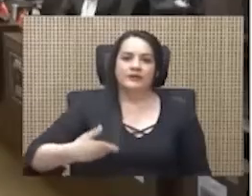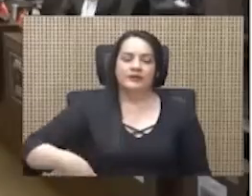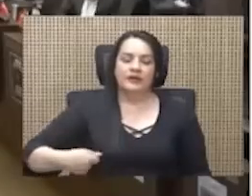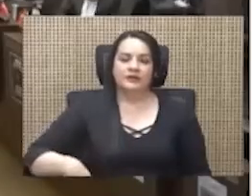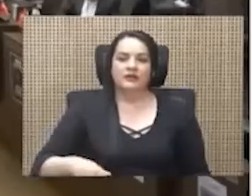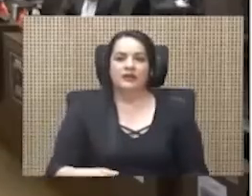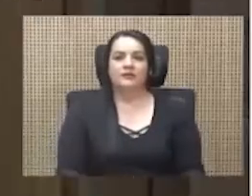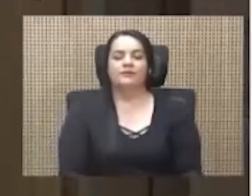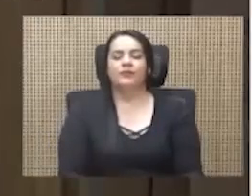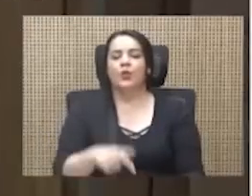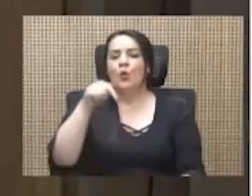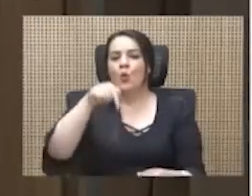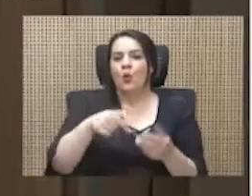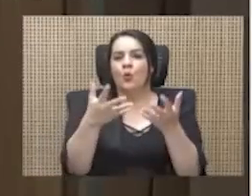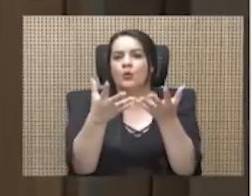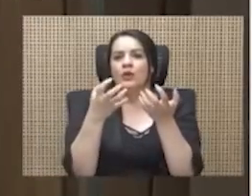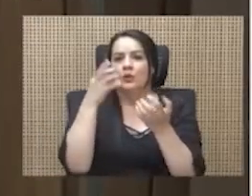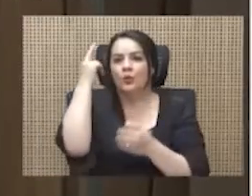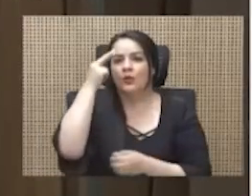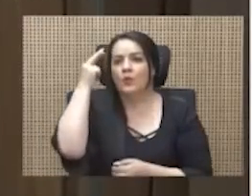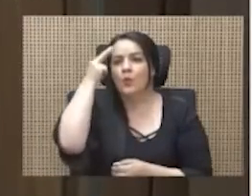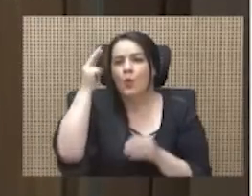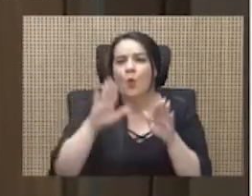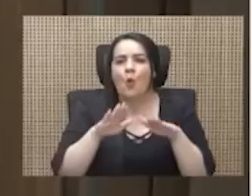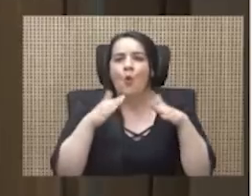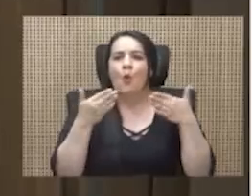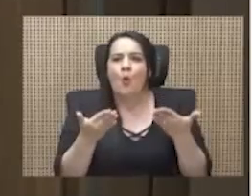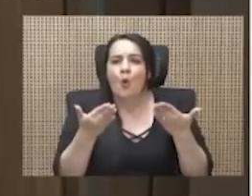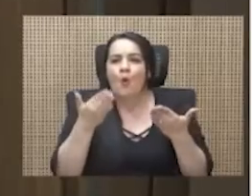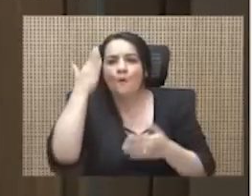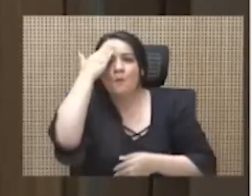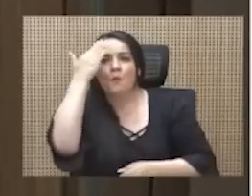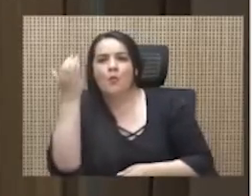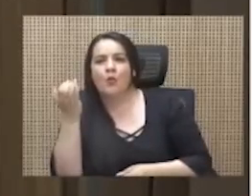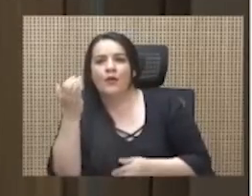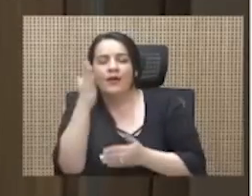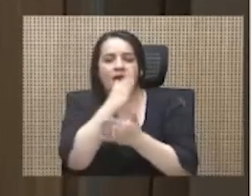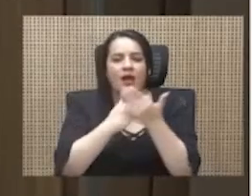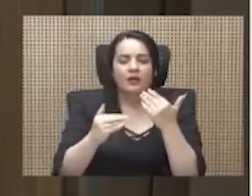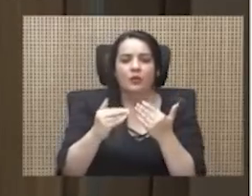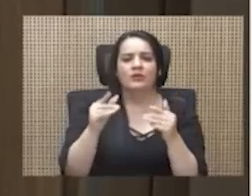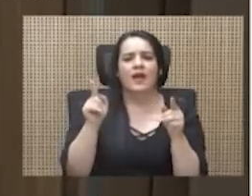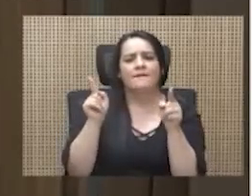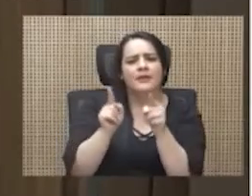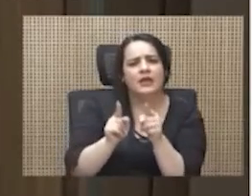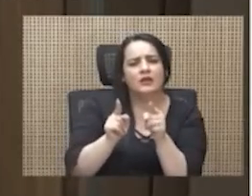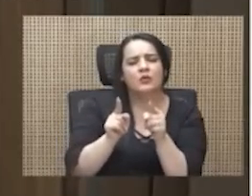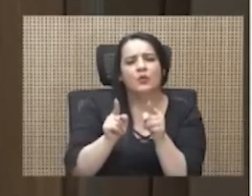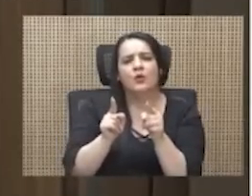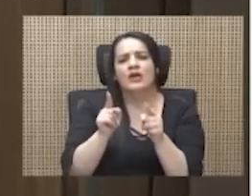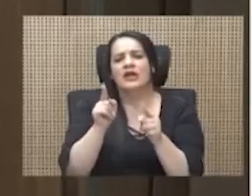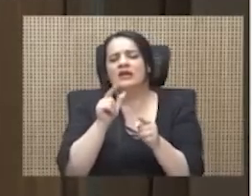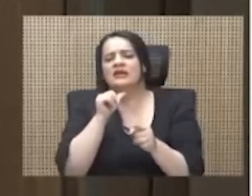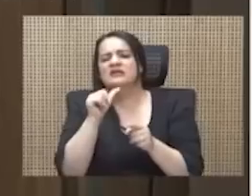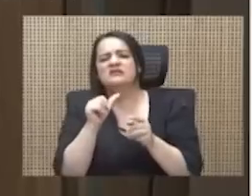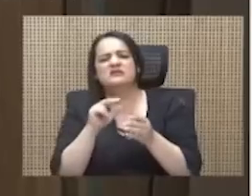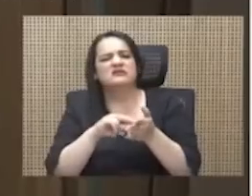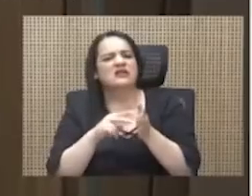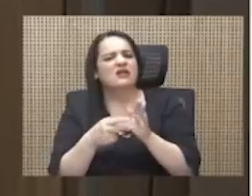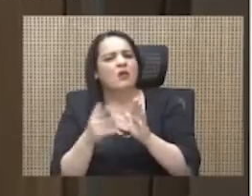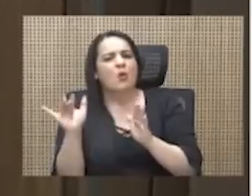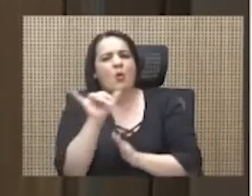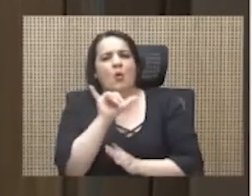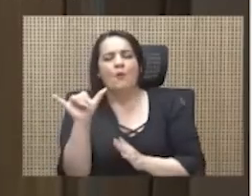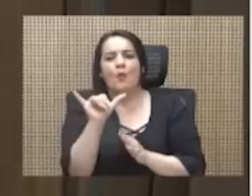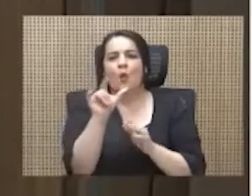Hoy quisiera reflexionar sobre cómo y por qué algo tan pequeño e insignificante como un personaje troll,